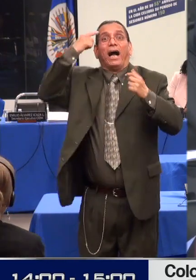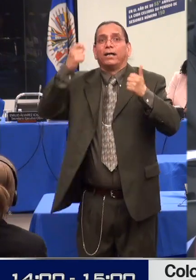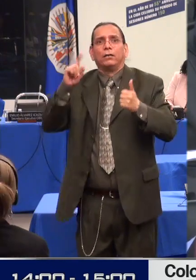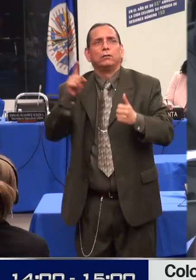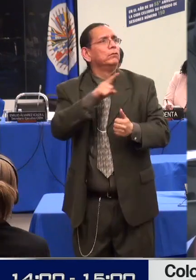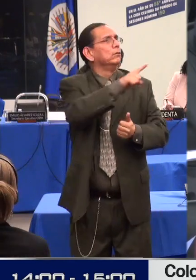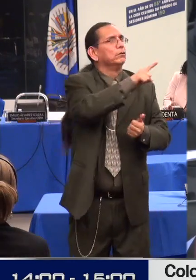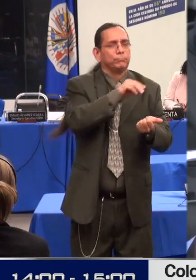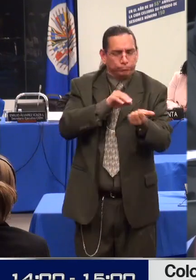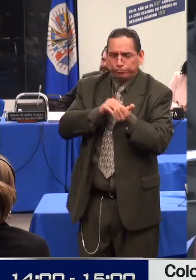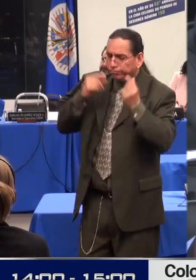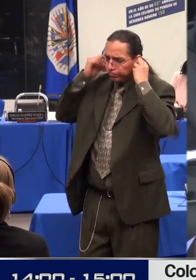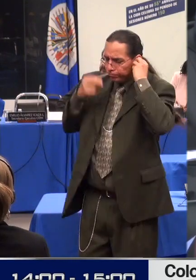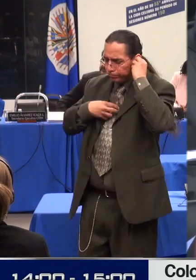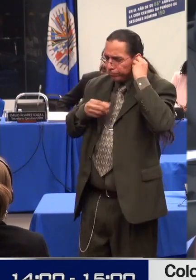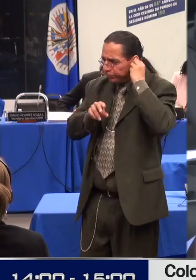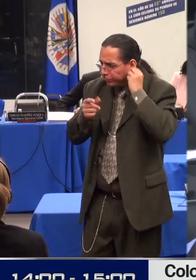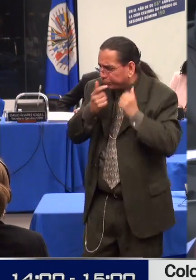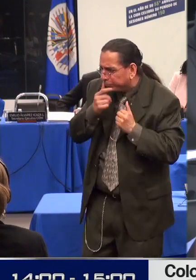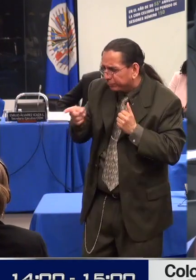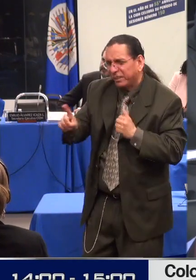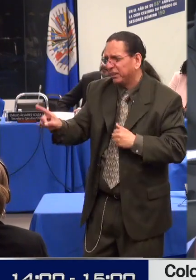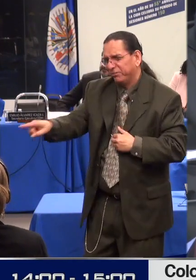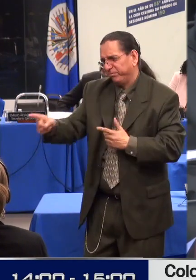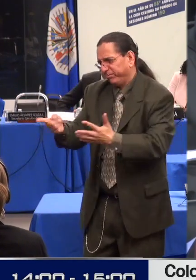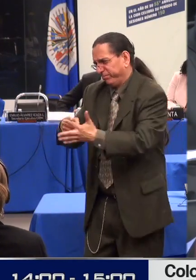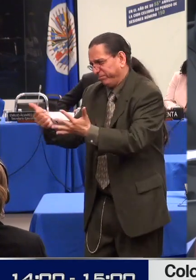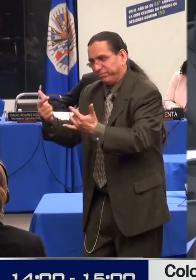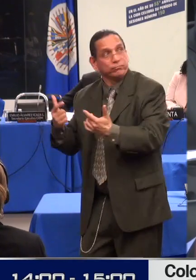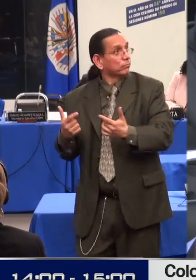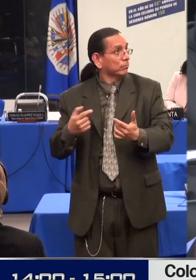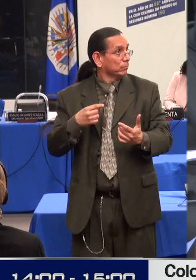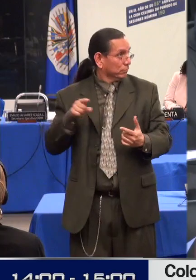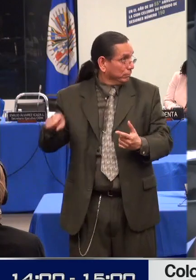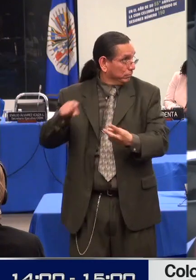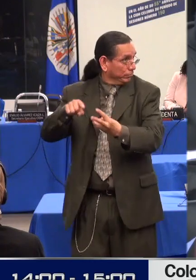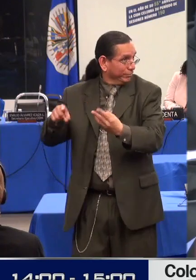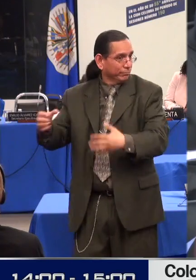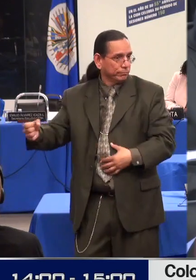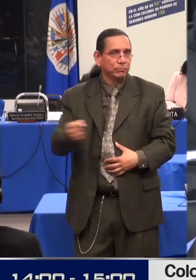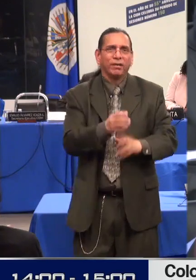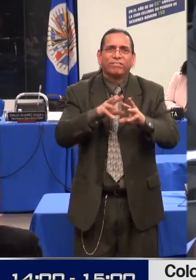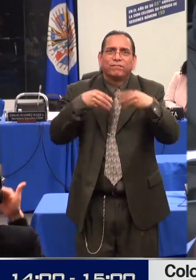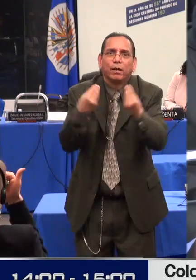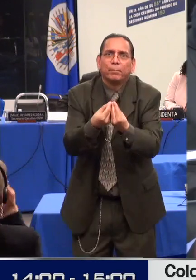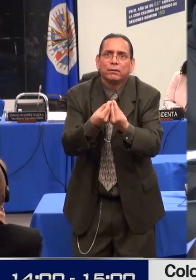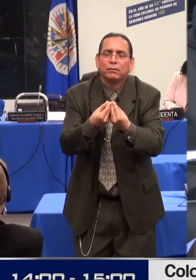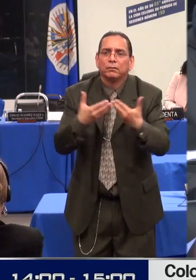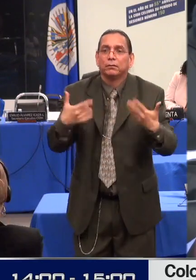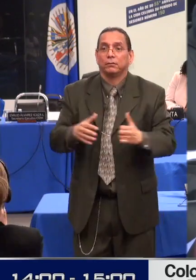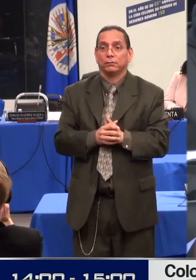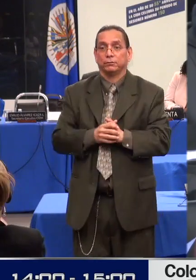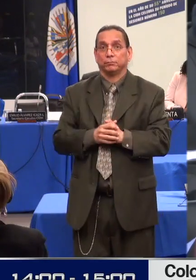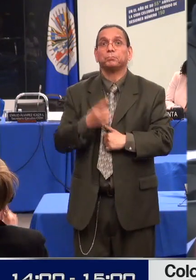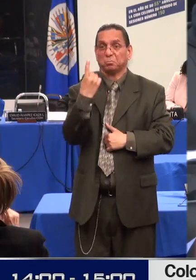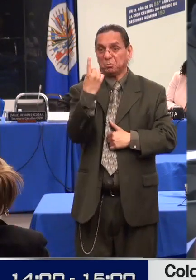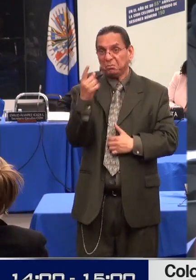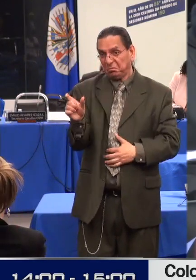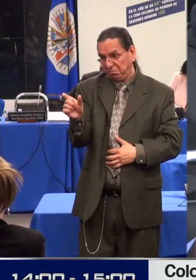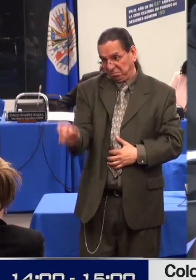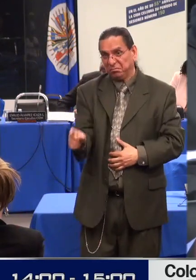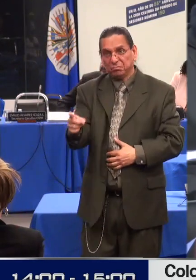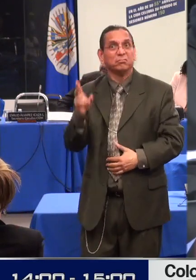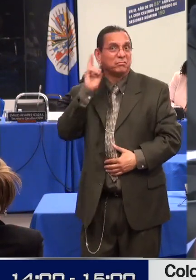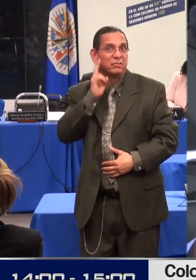Tuvimos el caso de un hombre sordo, con trabajo, familia y plena independencia a quien su tío interdictó para quedarse con la